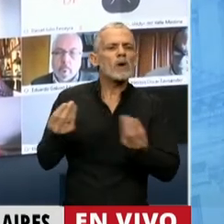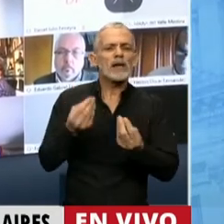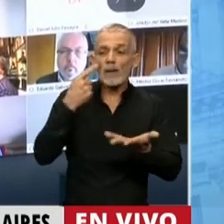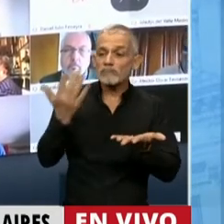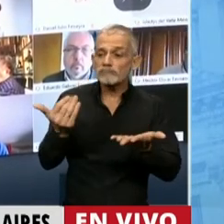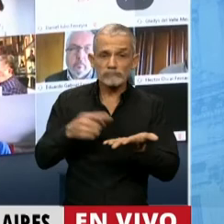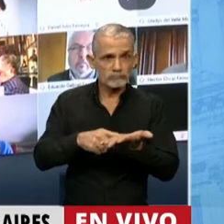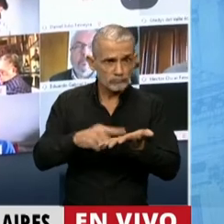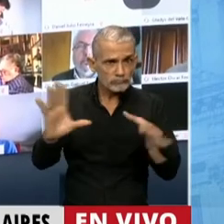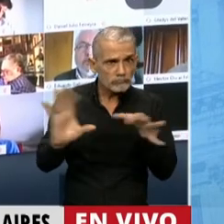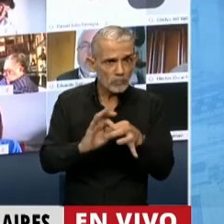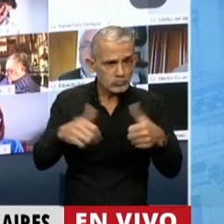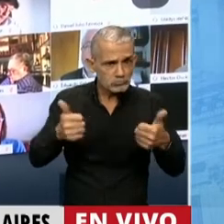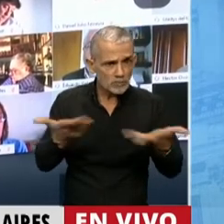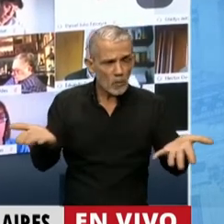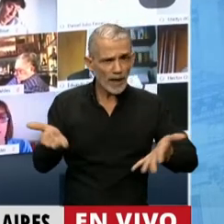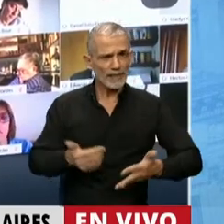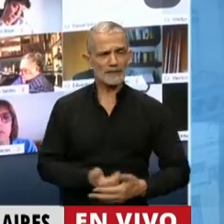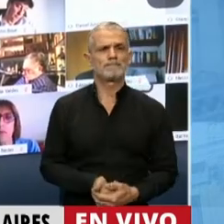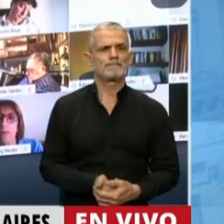absolutamente coherente y viable.